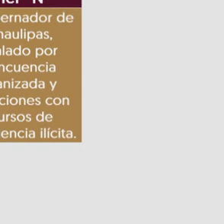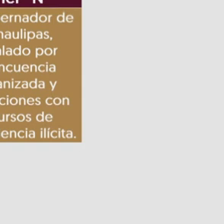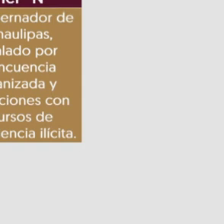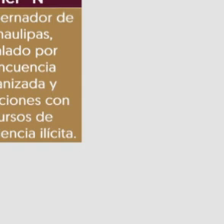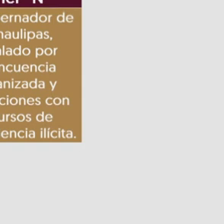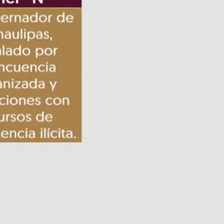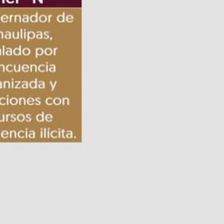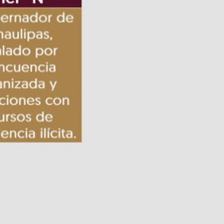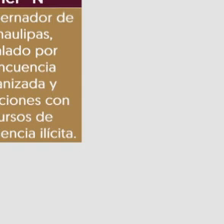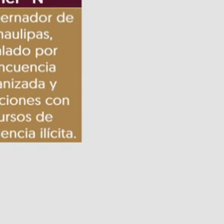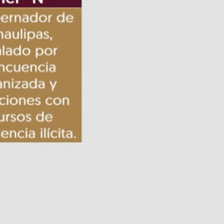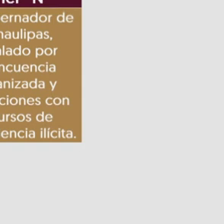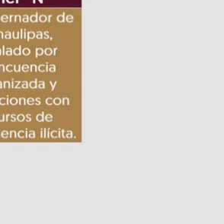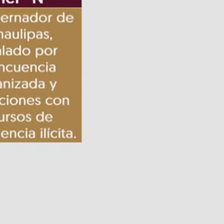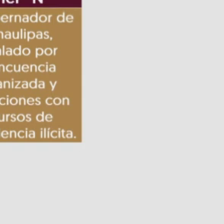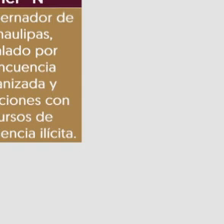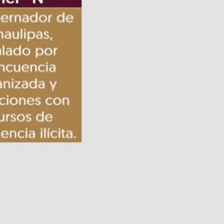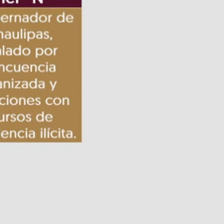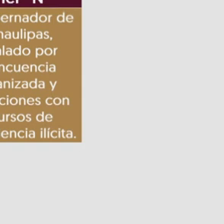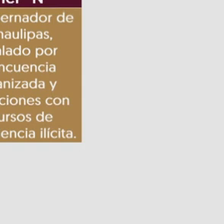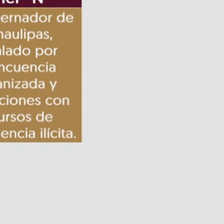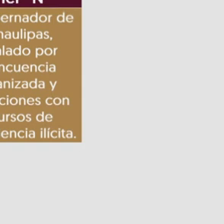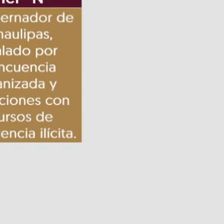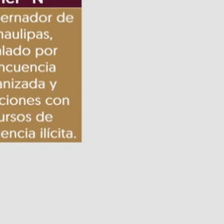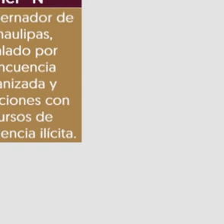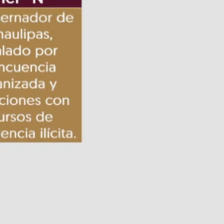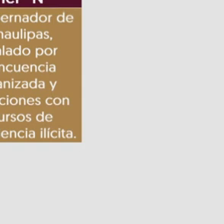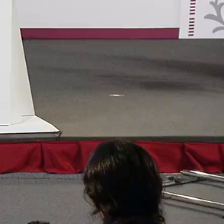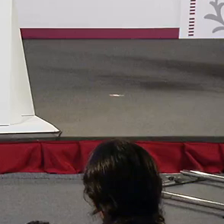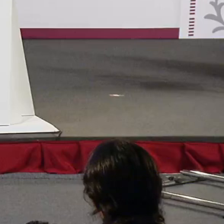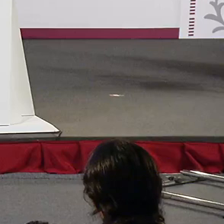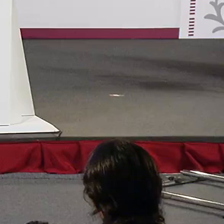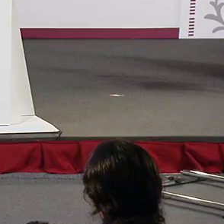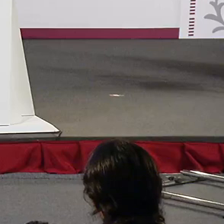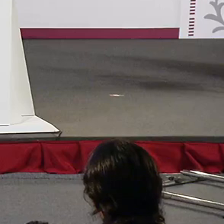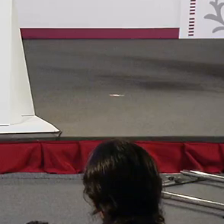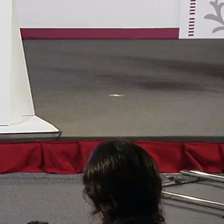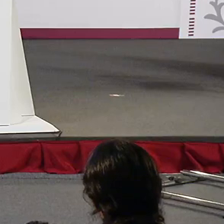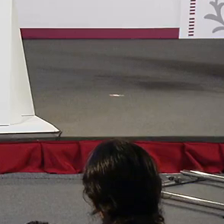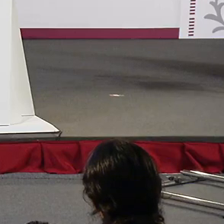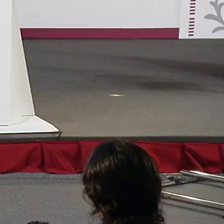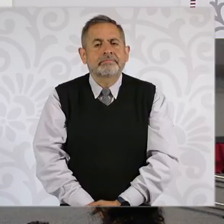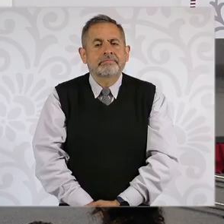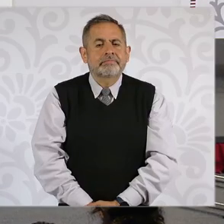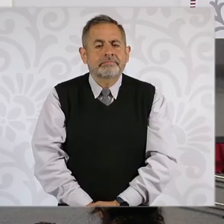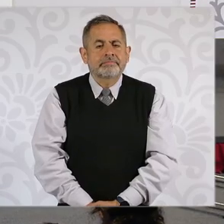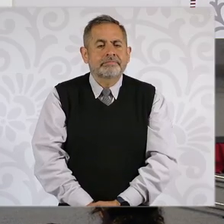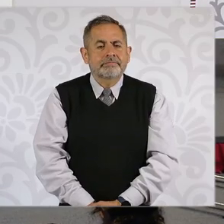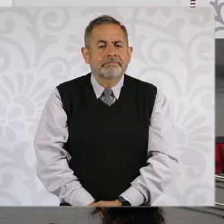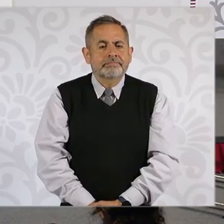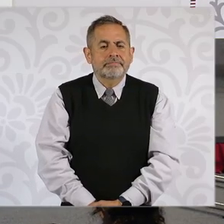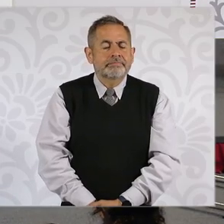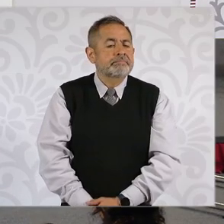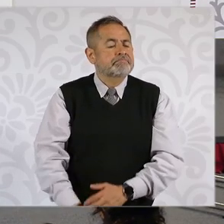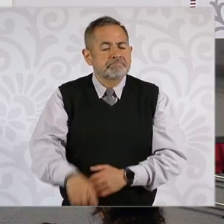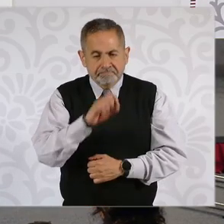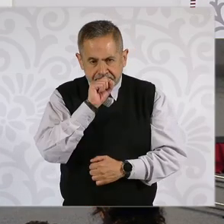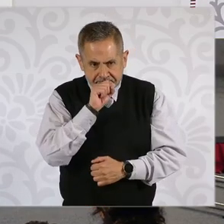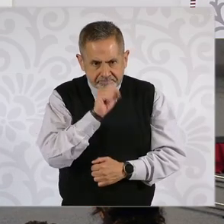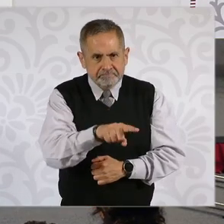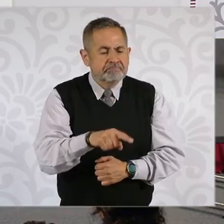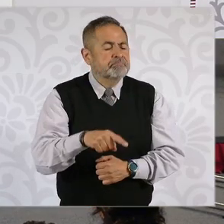orden de aprehensión de fecha 4 de octubre de 2022. También está el